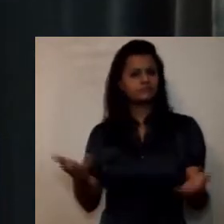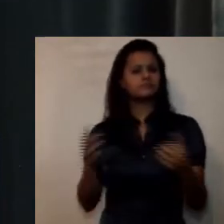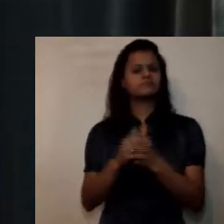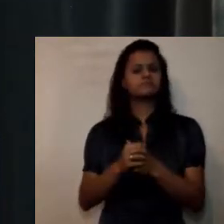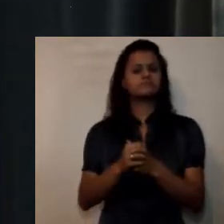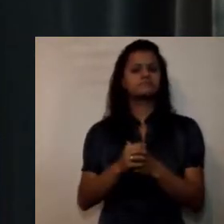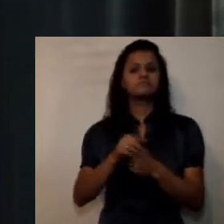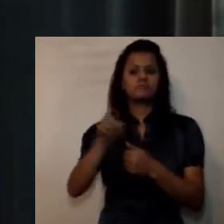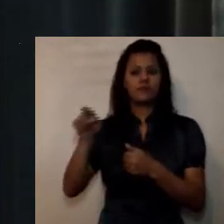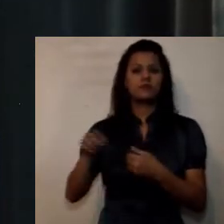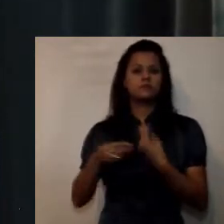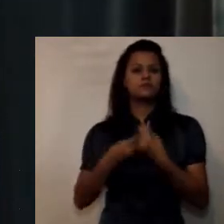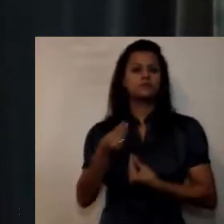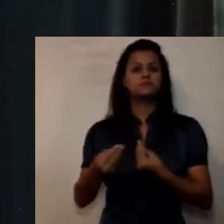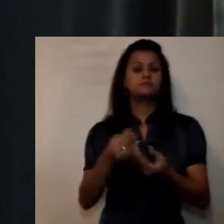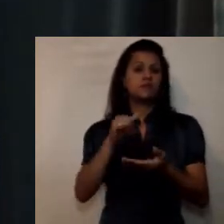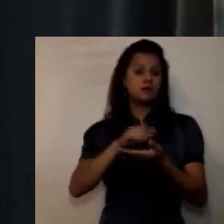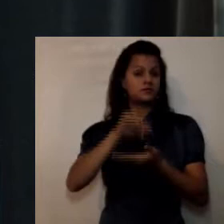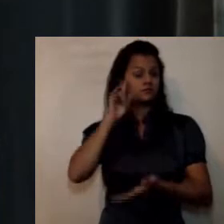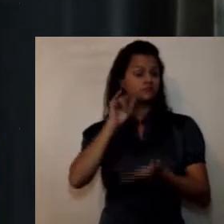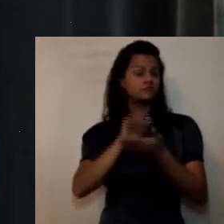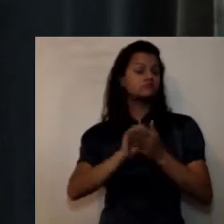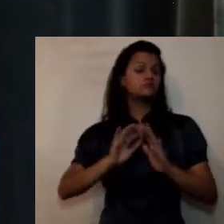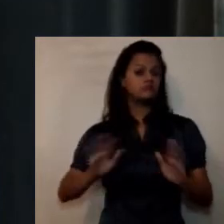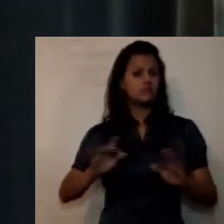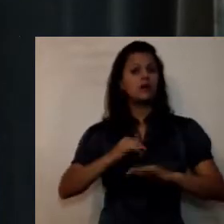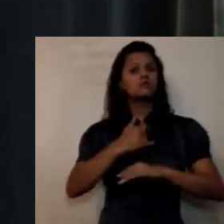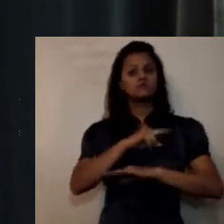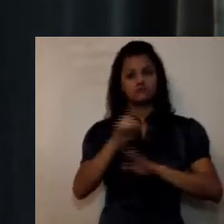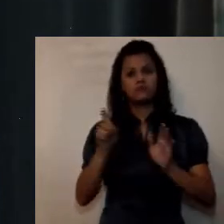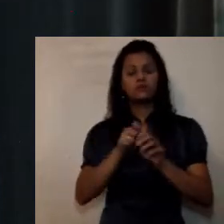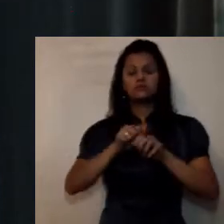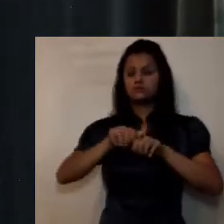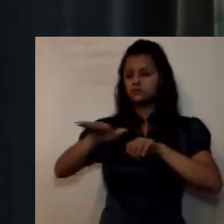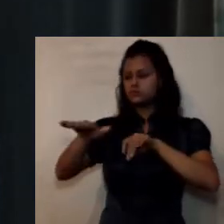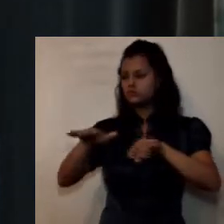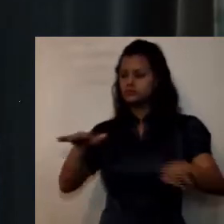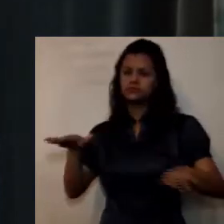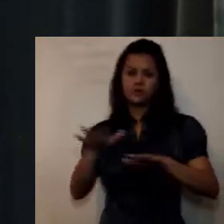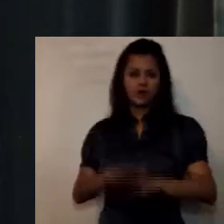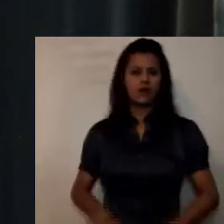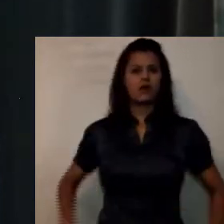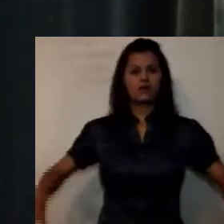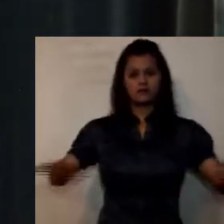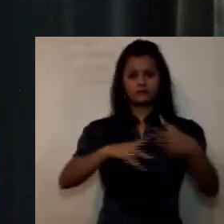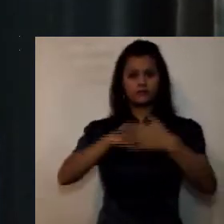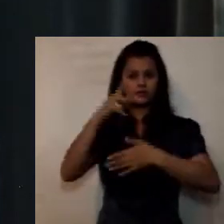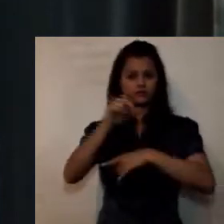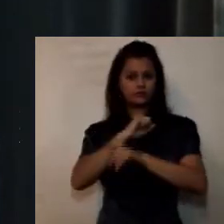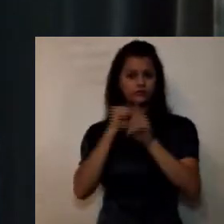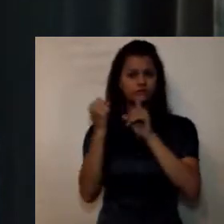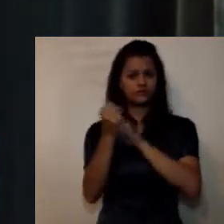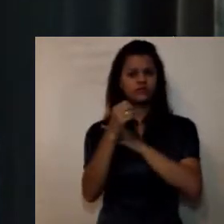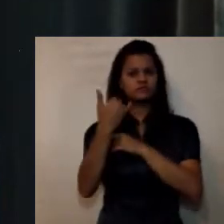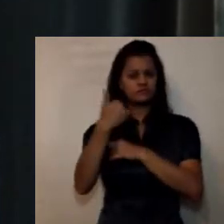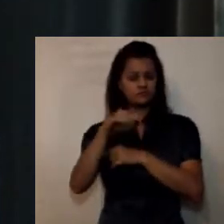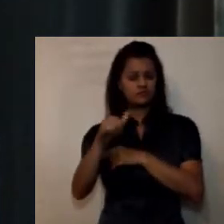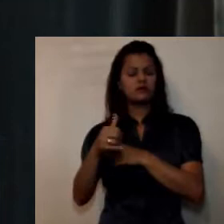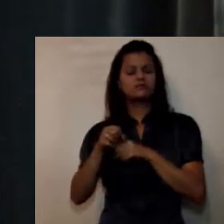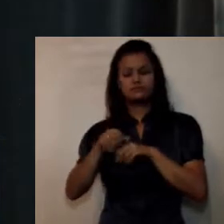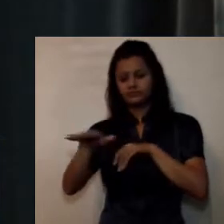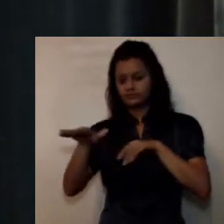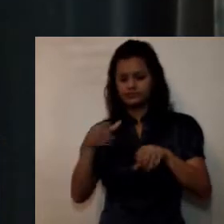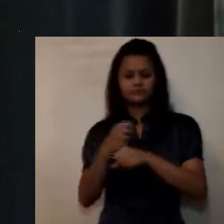considero que hemos cubierto ampliamente cada una de las áreas de la proyección social y de esta manera la